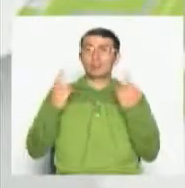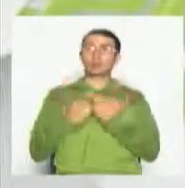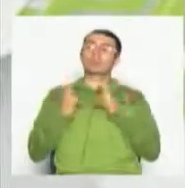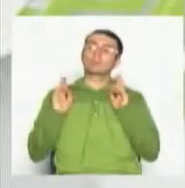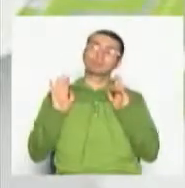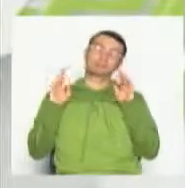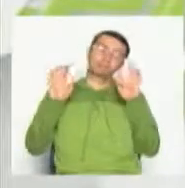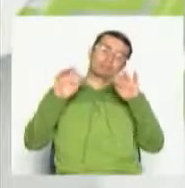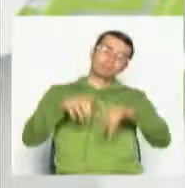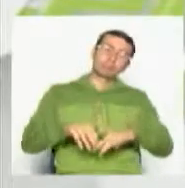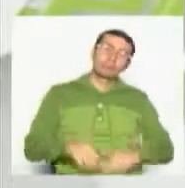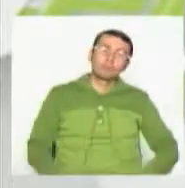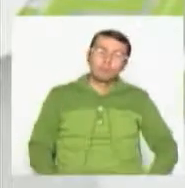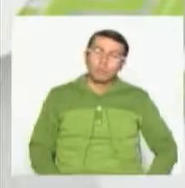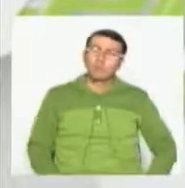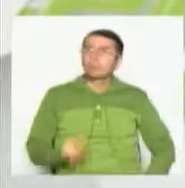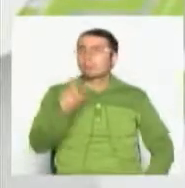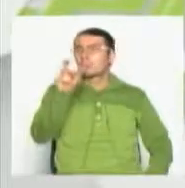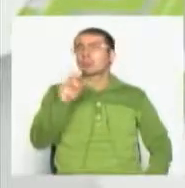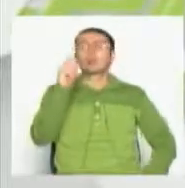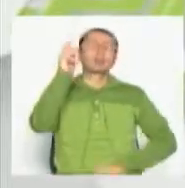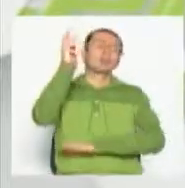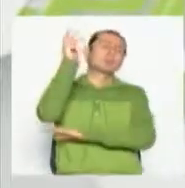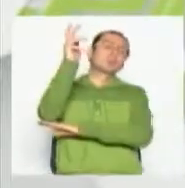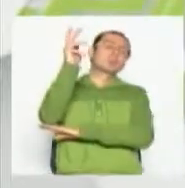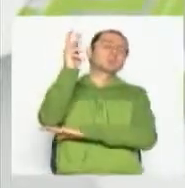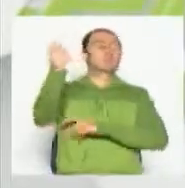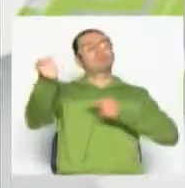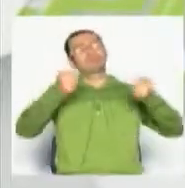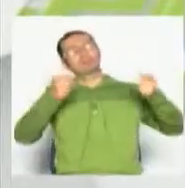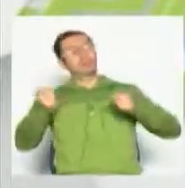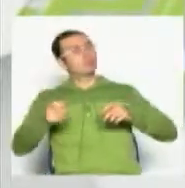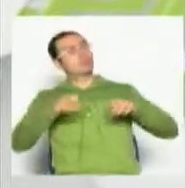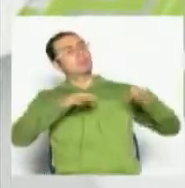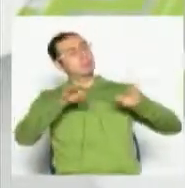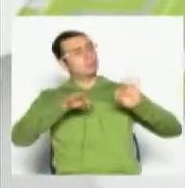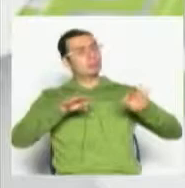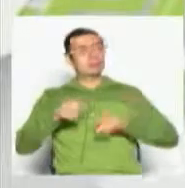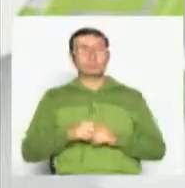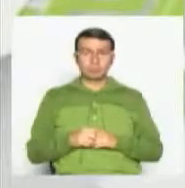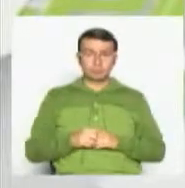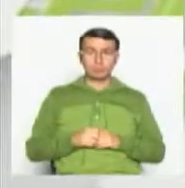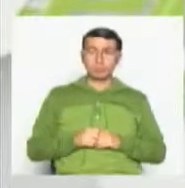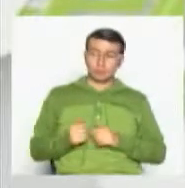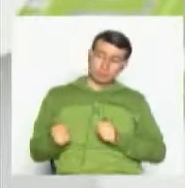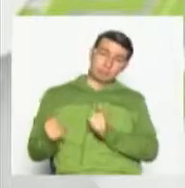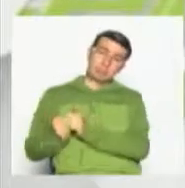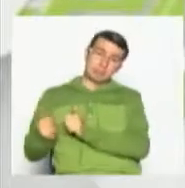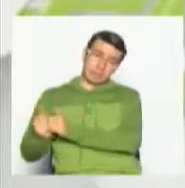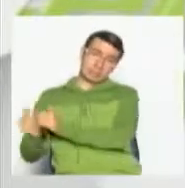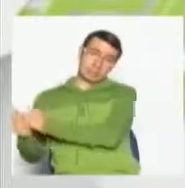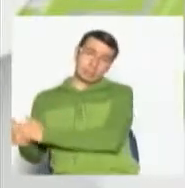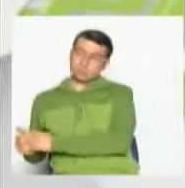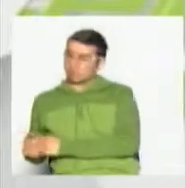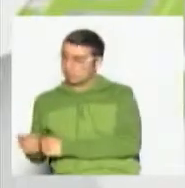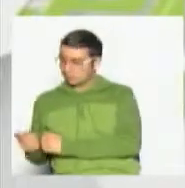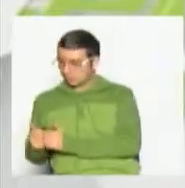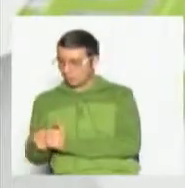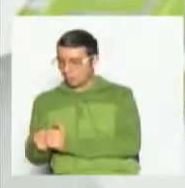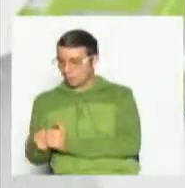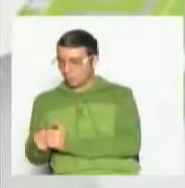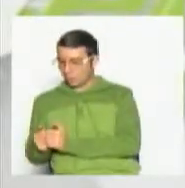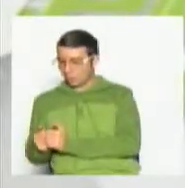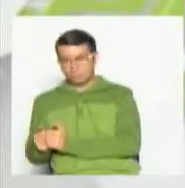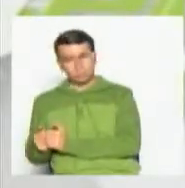alguien está exponiendo o dirigiendo la reunión, y el otro personaje o el resto de los personajes está chateando.